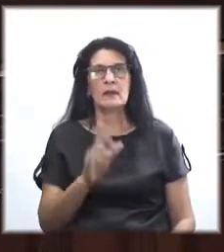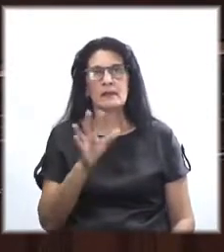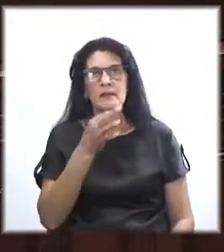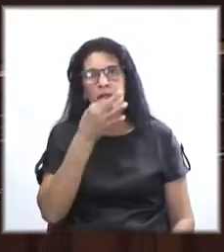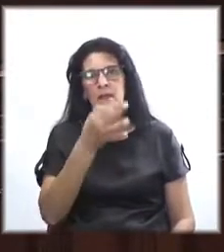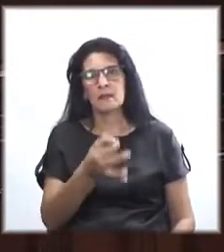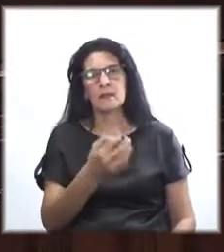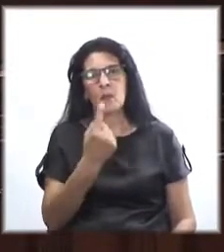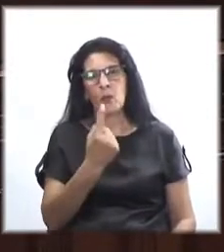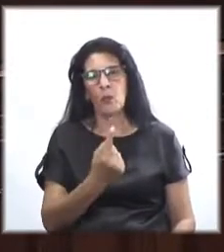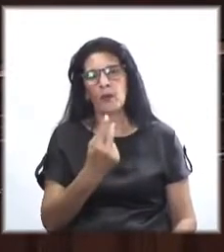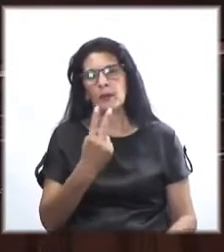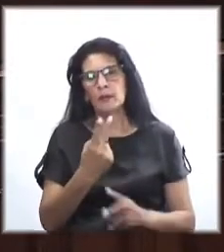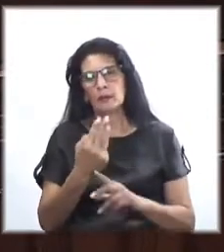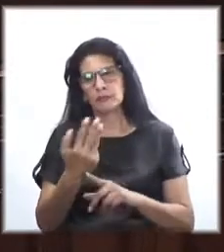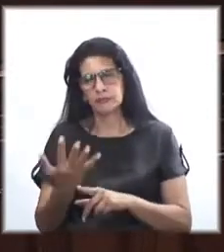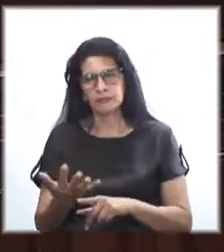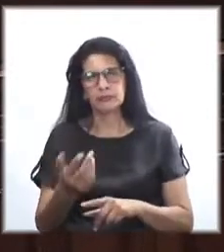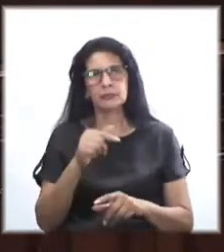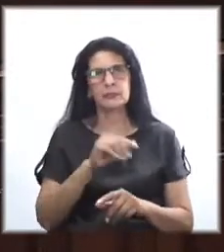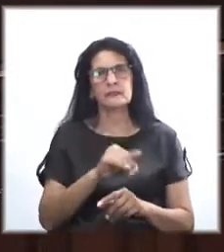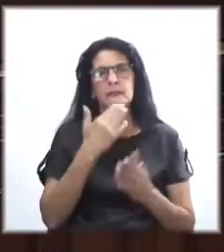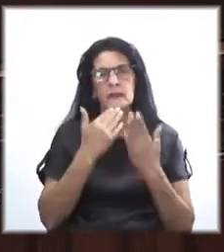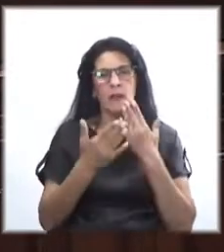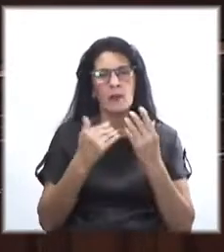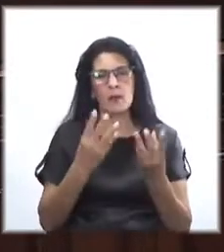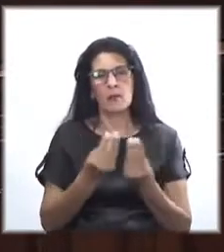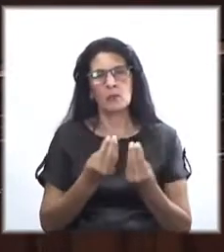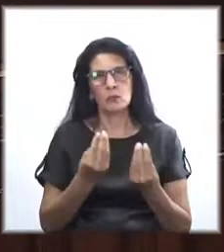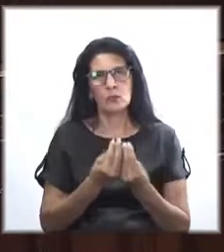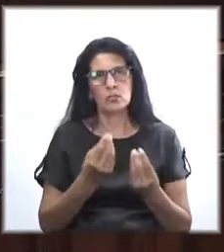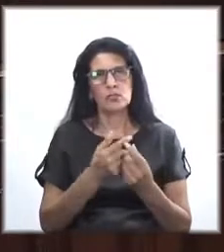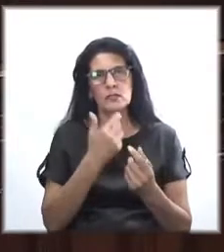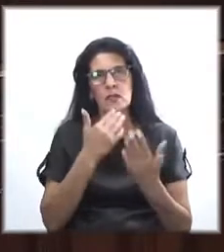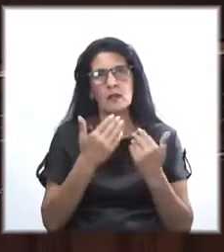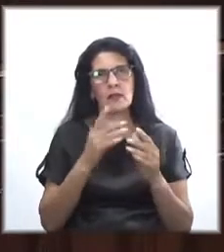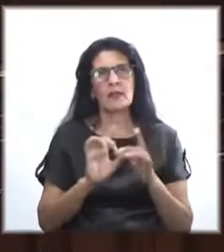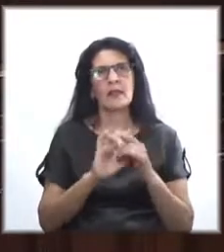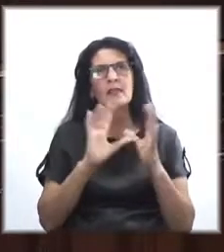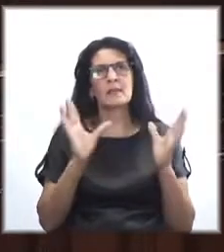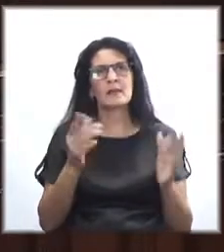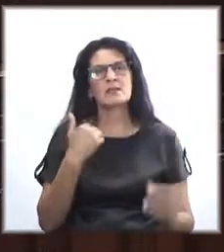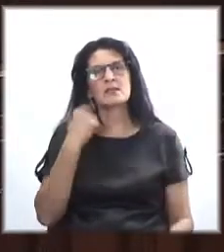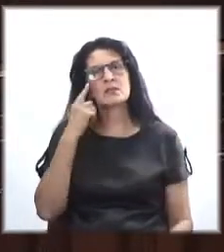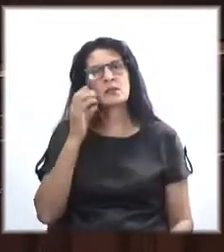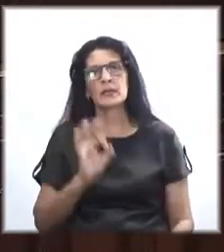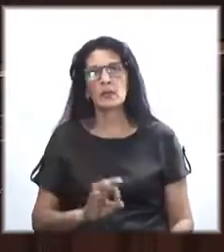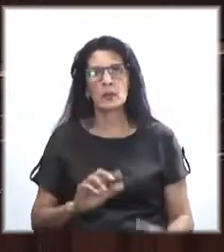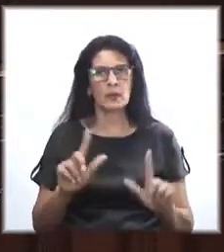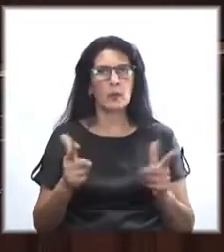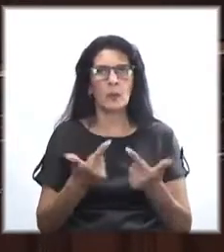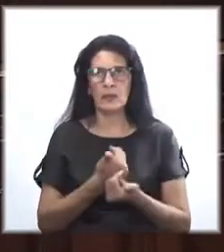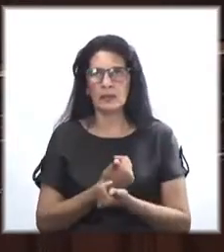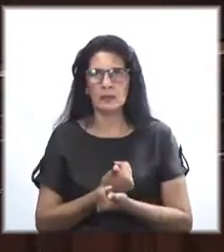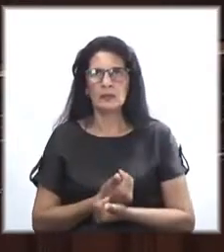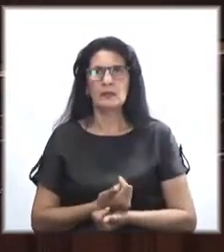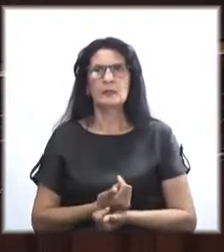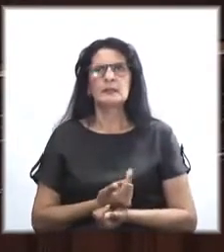una y otra vez, se habla muchísimo y en todos los discursos se habla de la democracia, creemos que no hay nada que le dé más